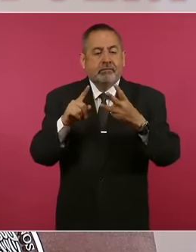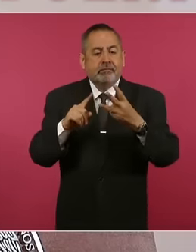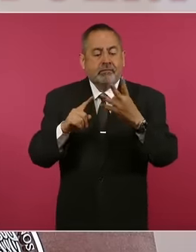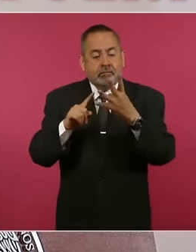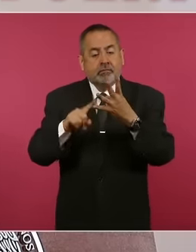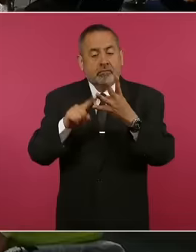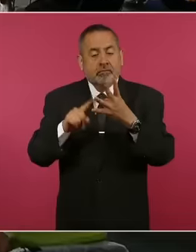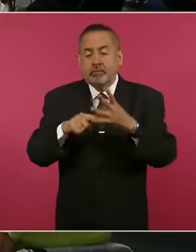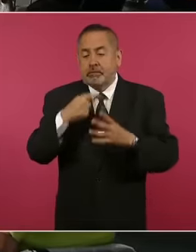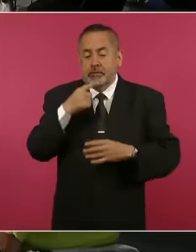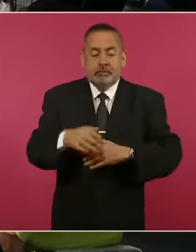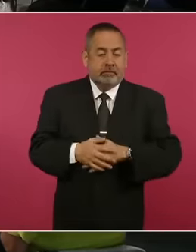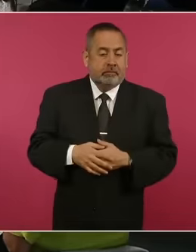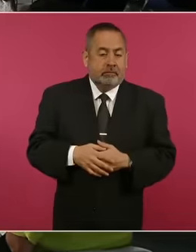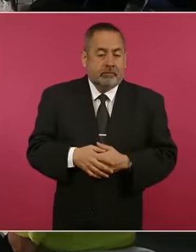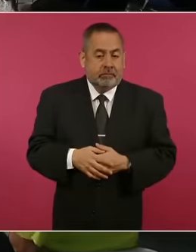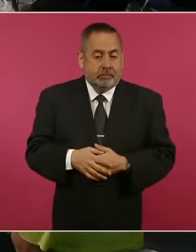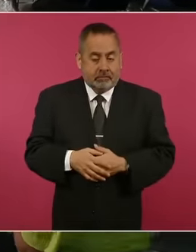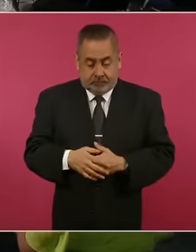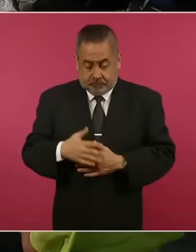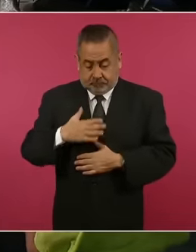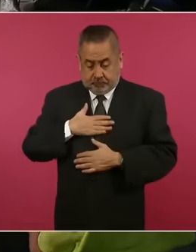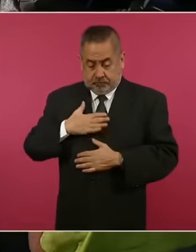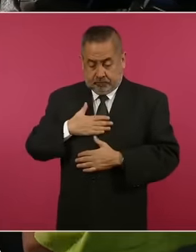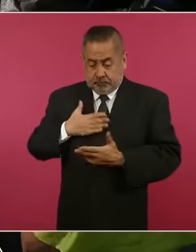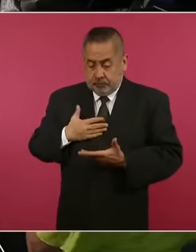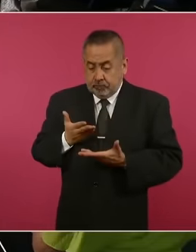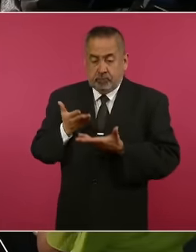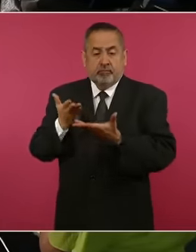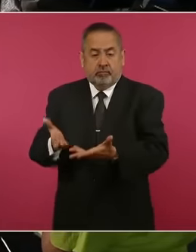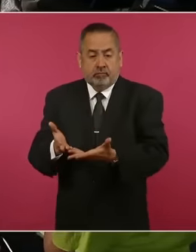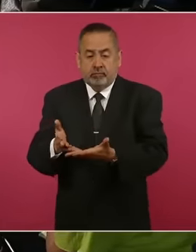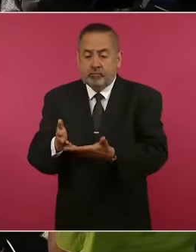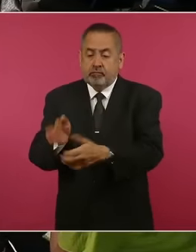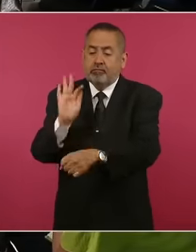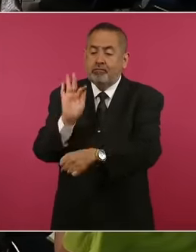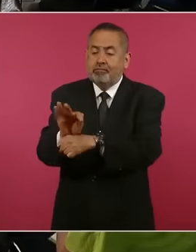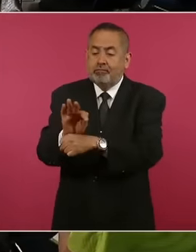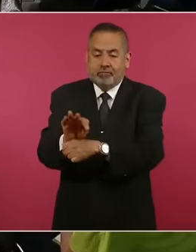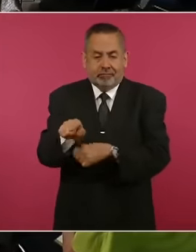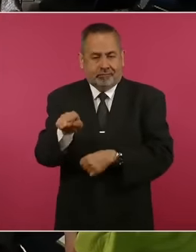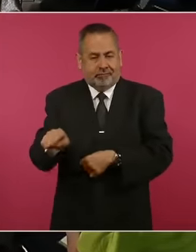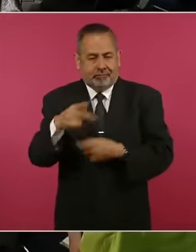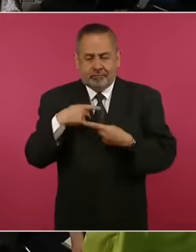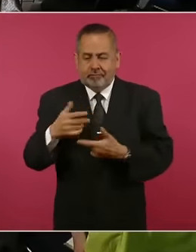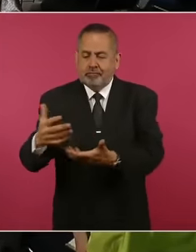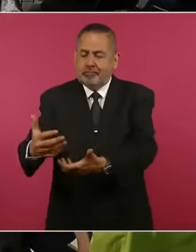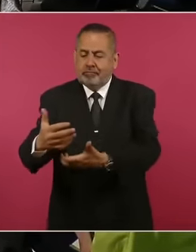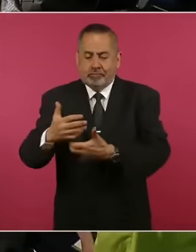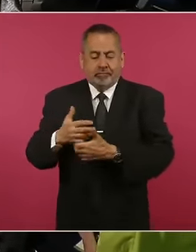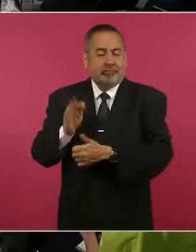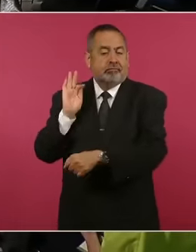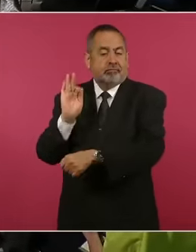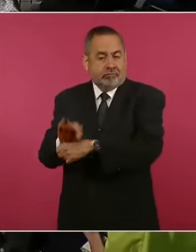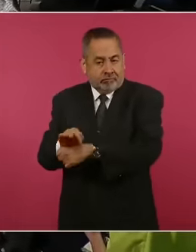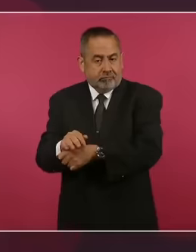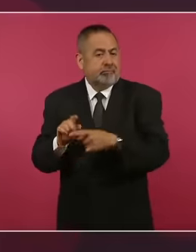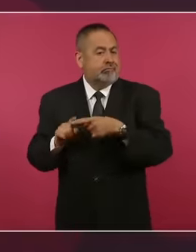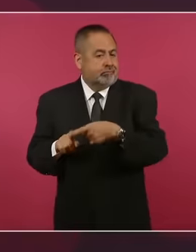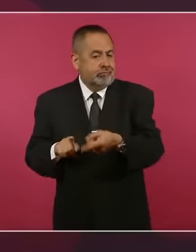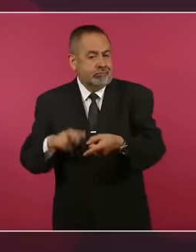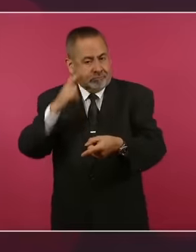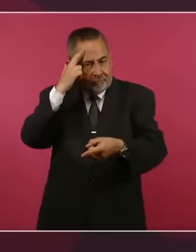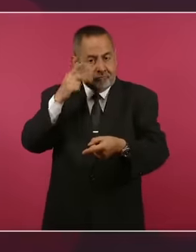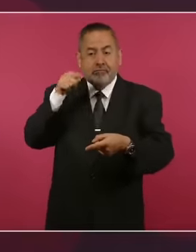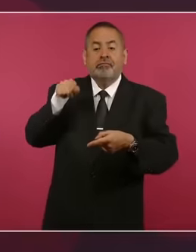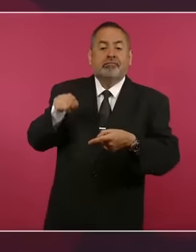que es potestad del Estado que otorga, porque esto es la protección. El mismo Ecuador presentó una solicitud de opinión consultiva, señor